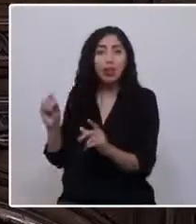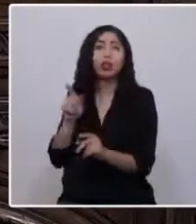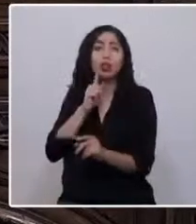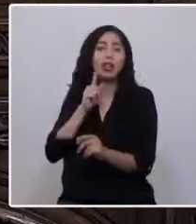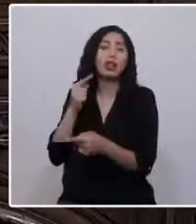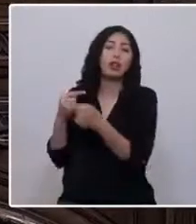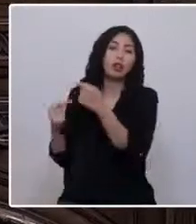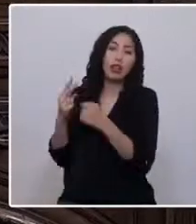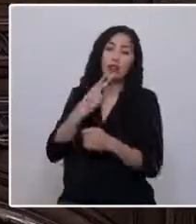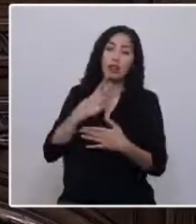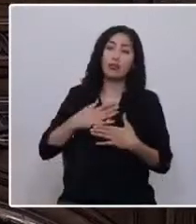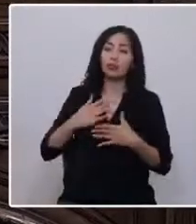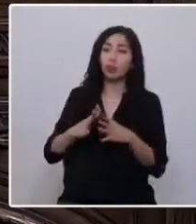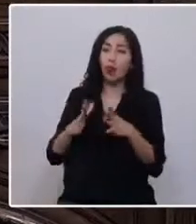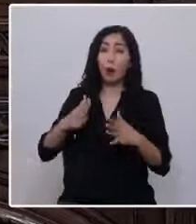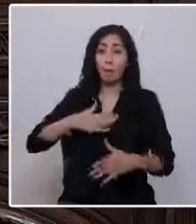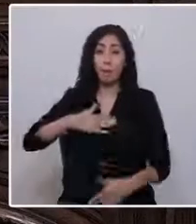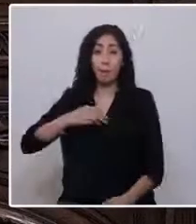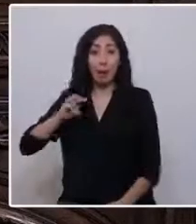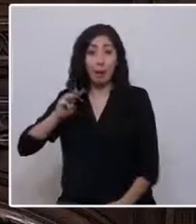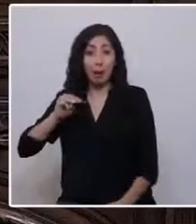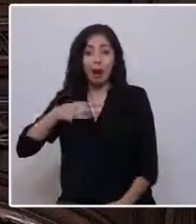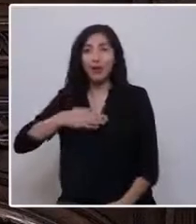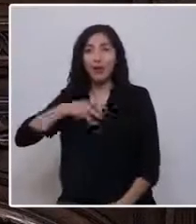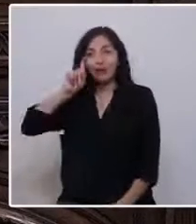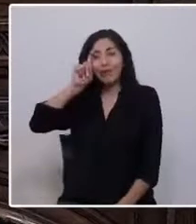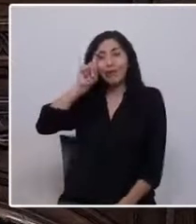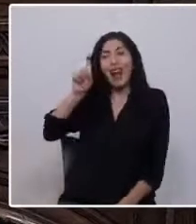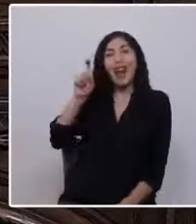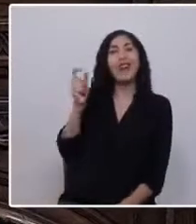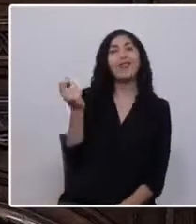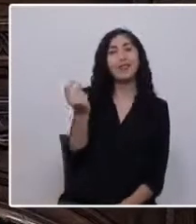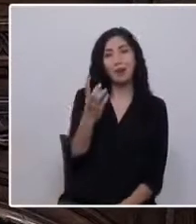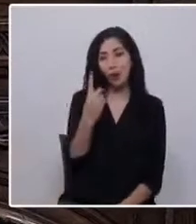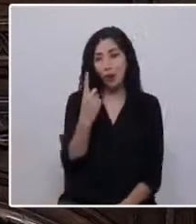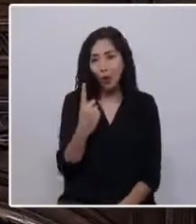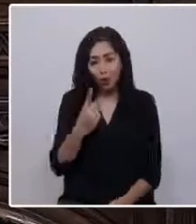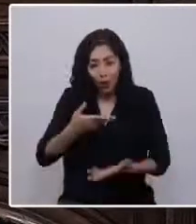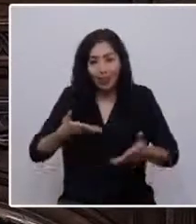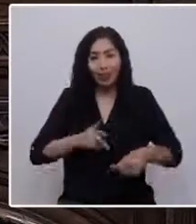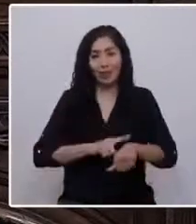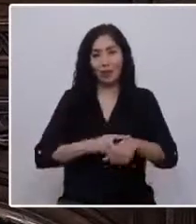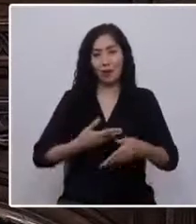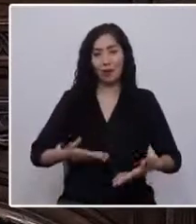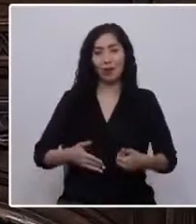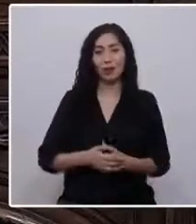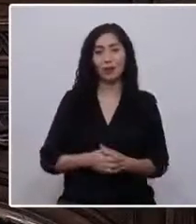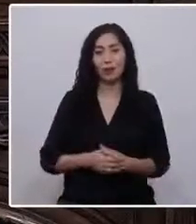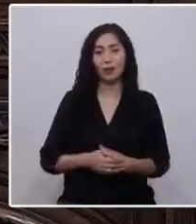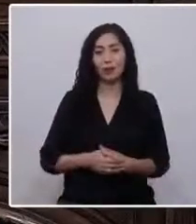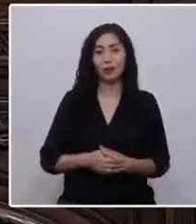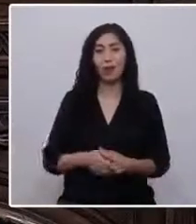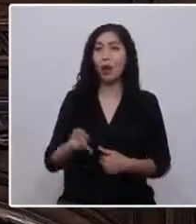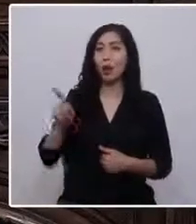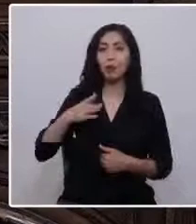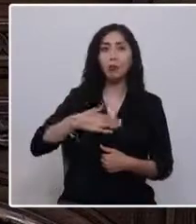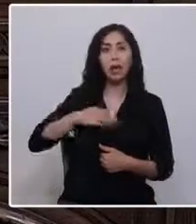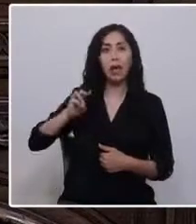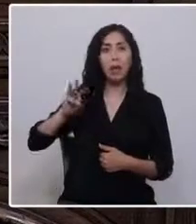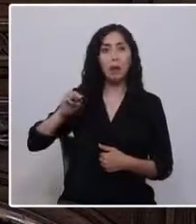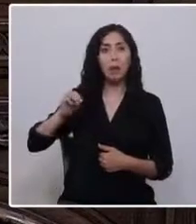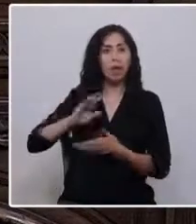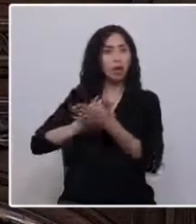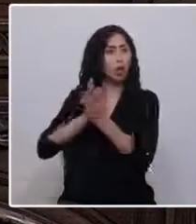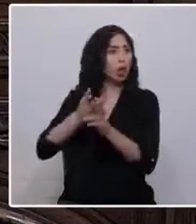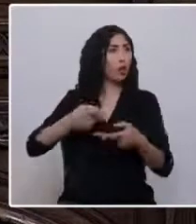Mi mamá es mi fan número uno en este momento. Le da like y comparte todas